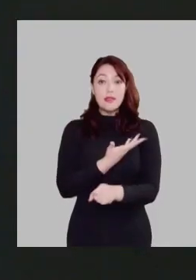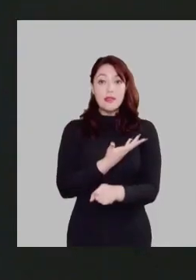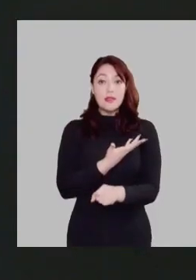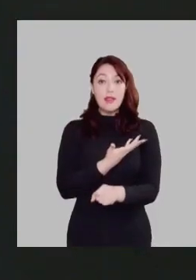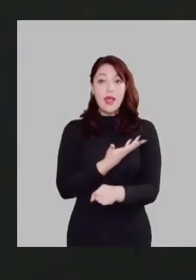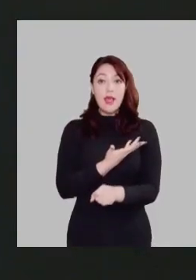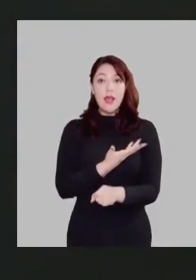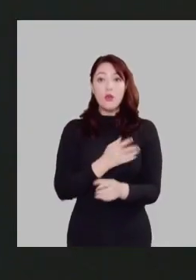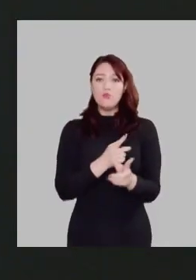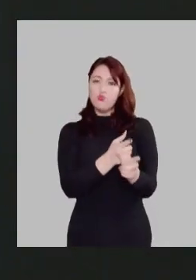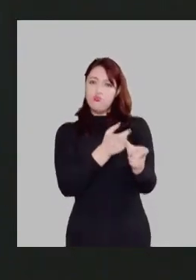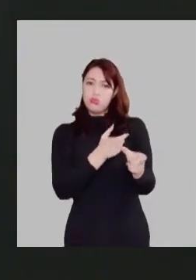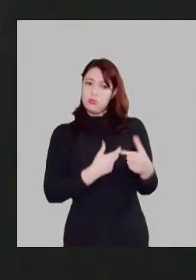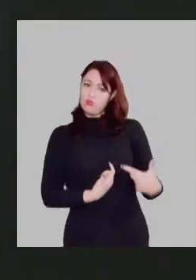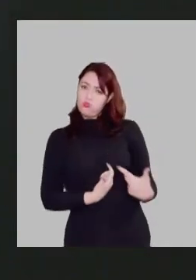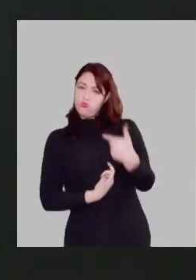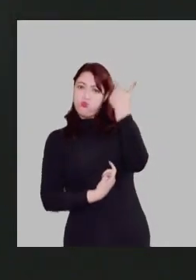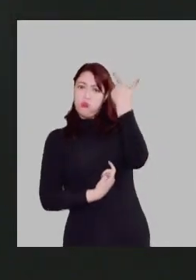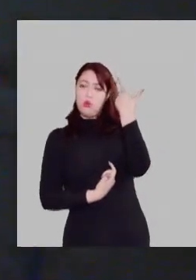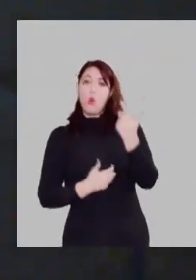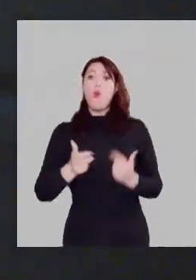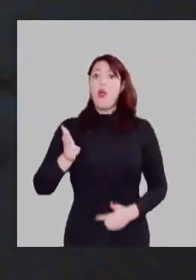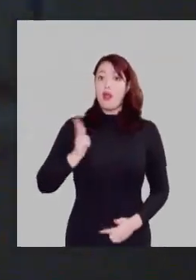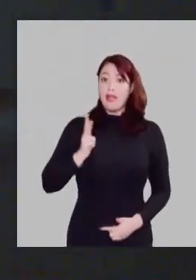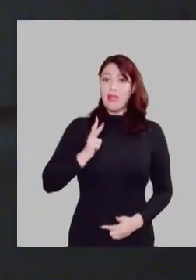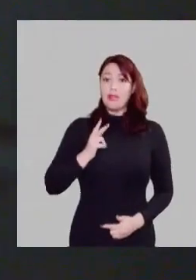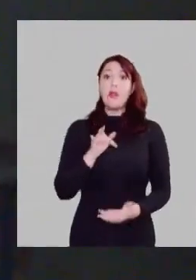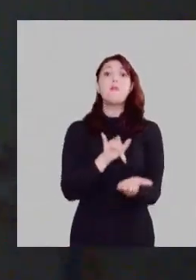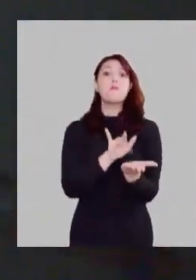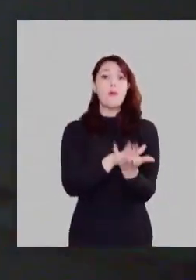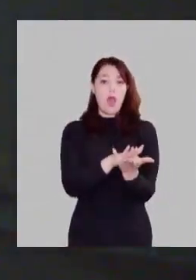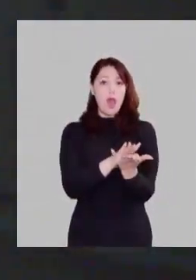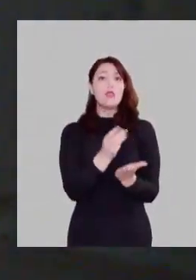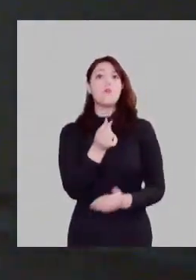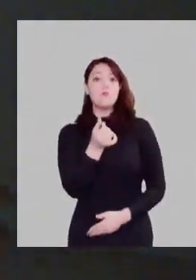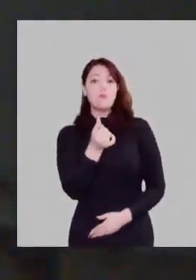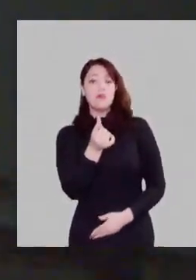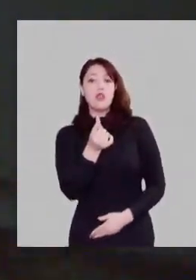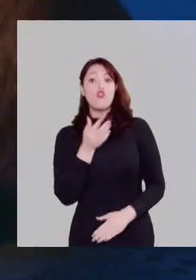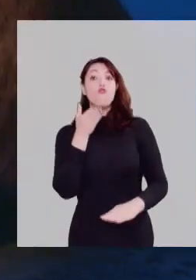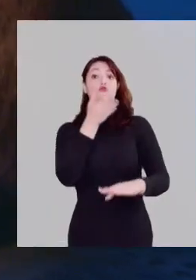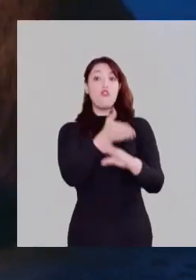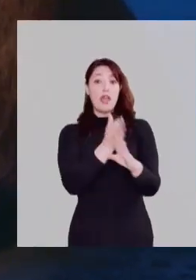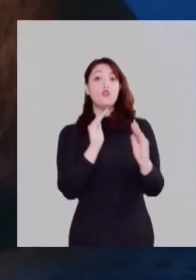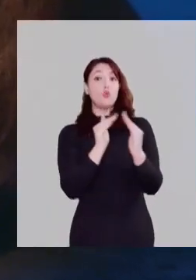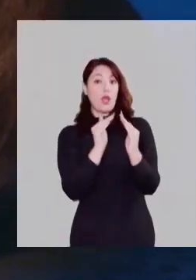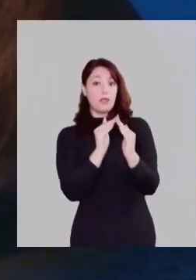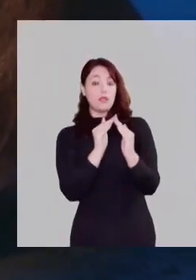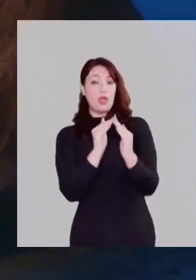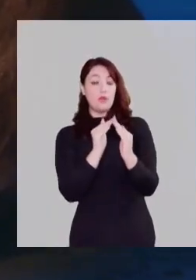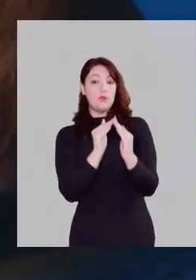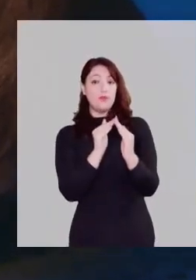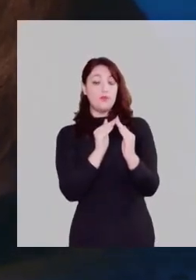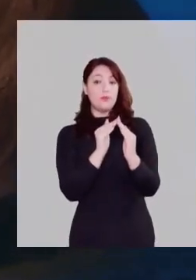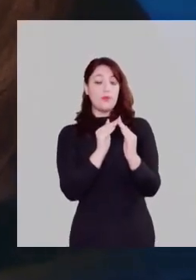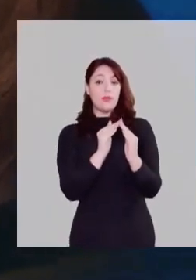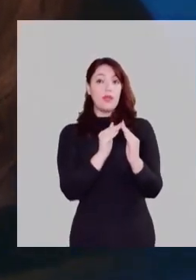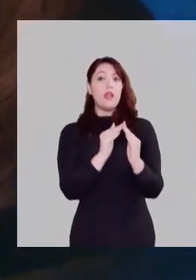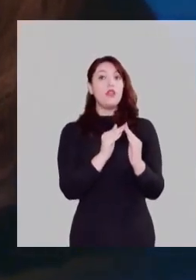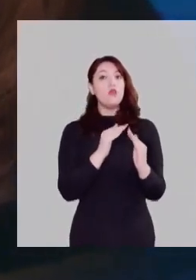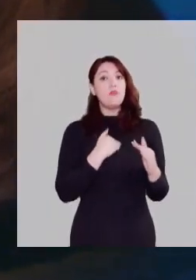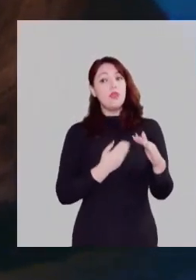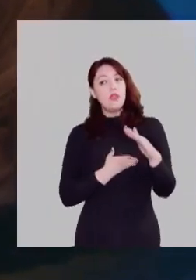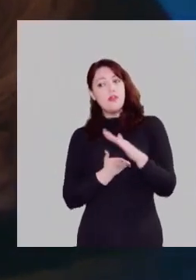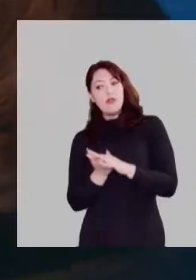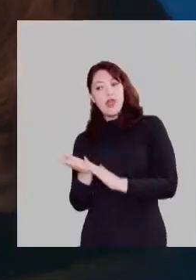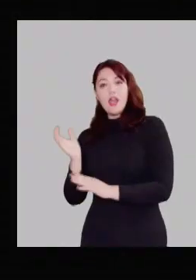me dispararon con una escopeta. Fue un cliente que me debía plata. Yo le fui a tocar el timbre a su casa. Yo ya me iba